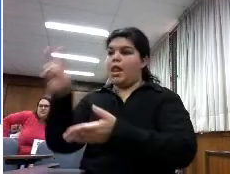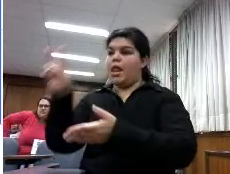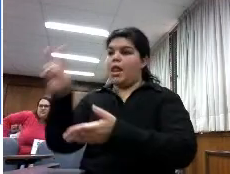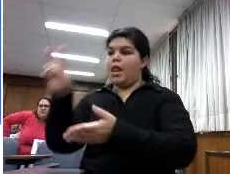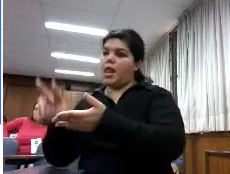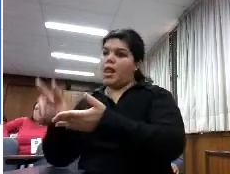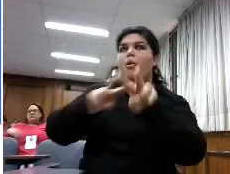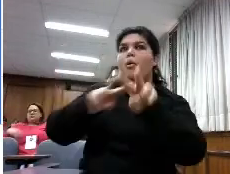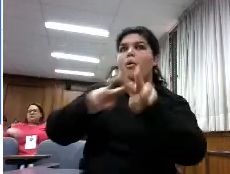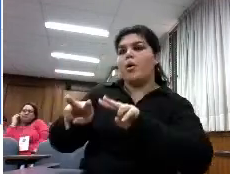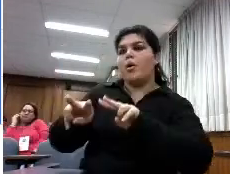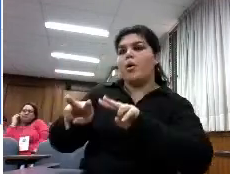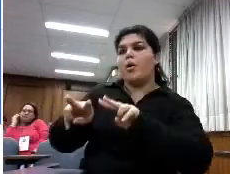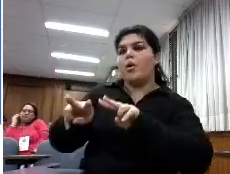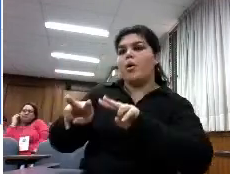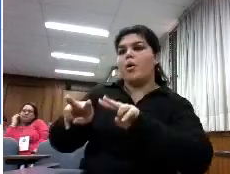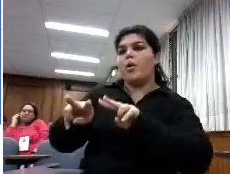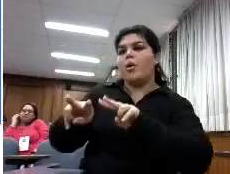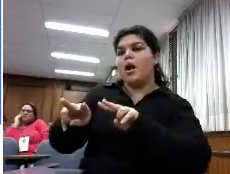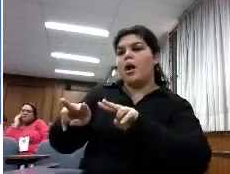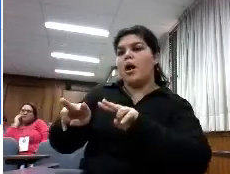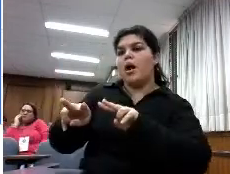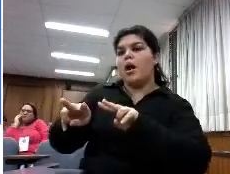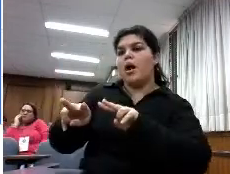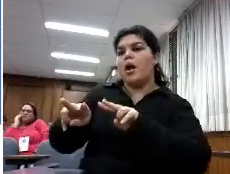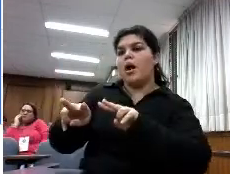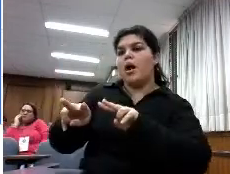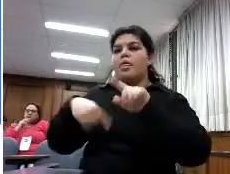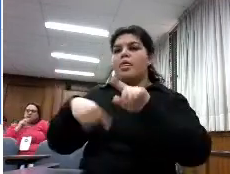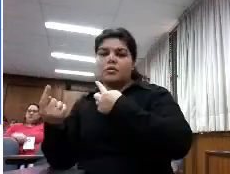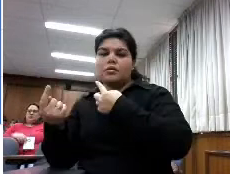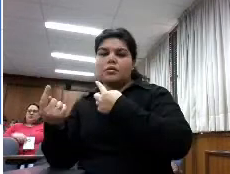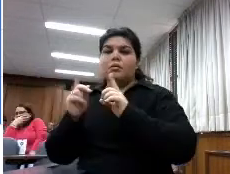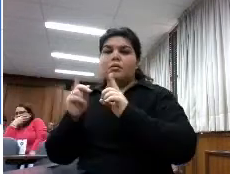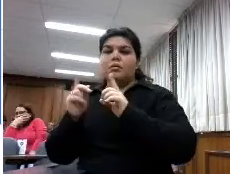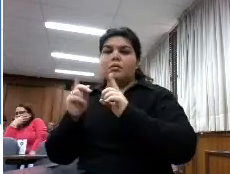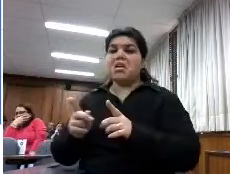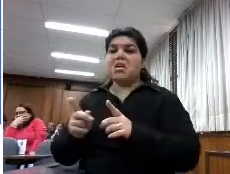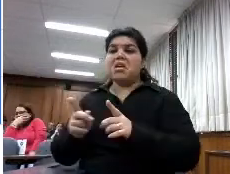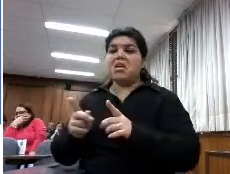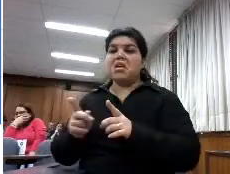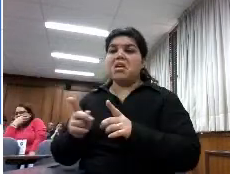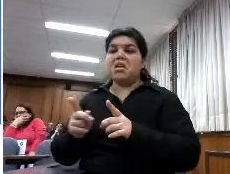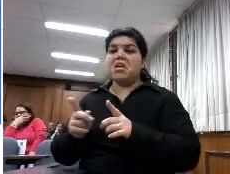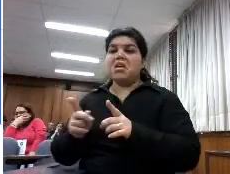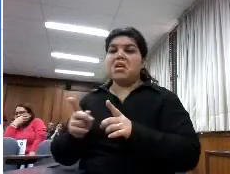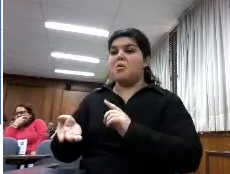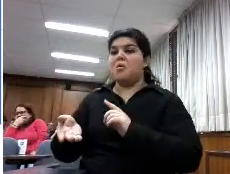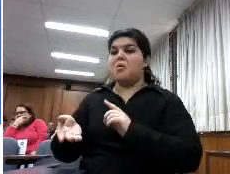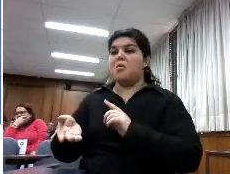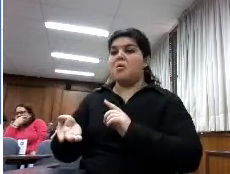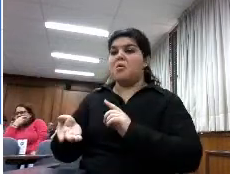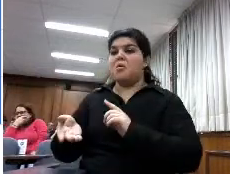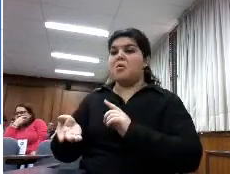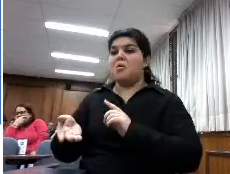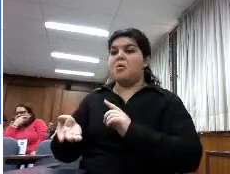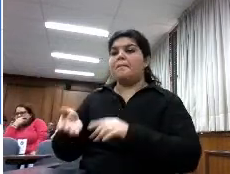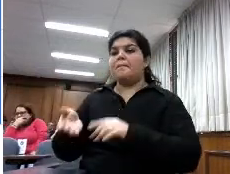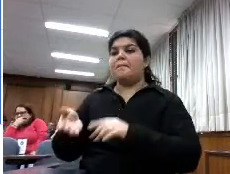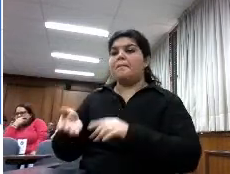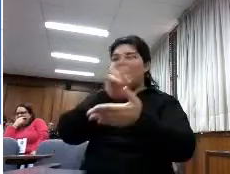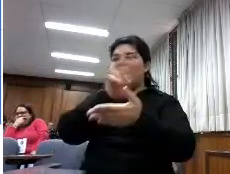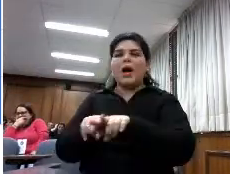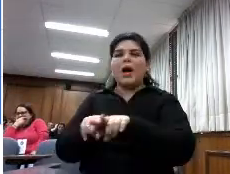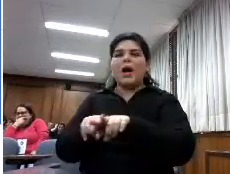consulta esto es como se usaron los libros digitales en la época precedente a que hubiera lectores se utilizaban fundamentalmente